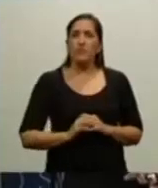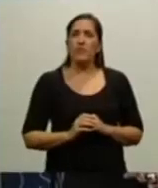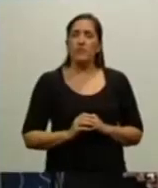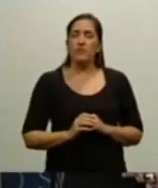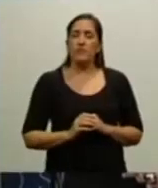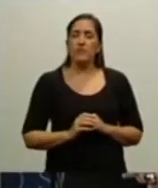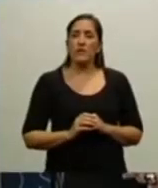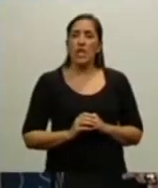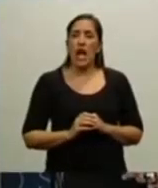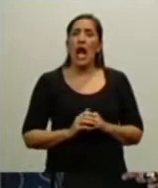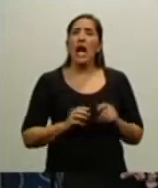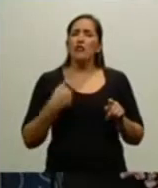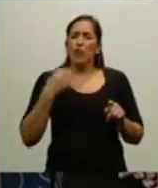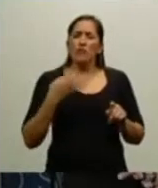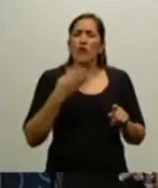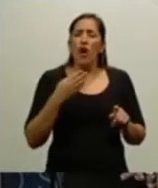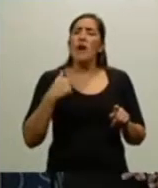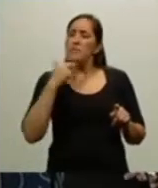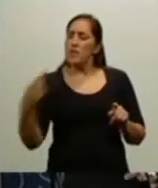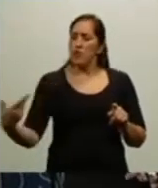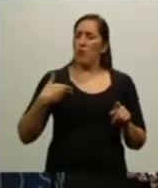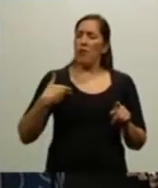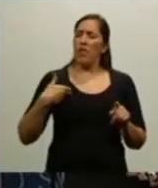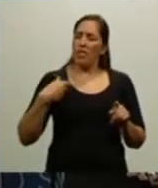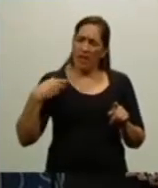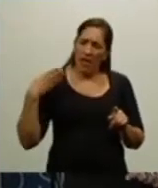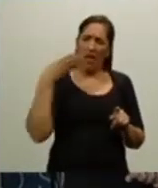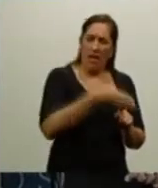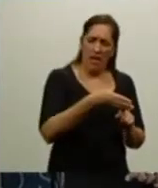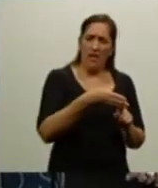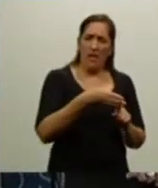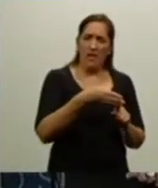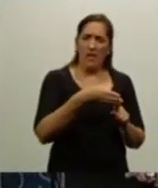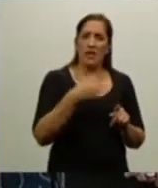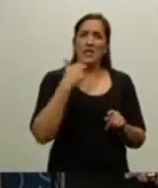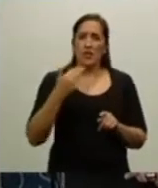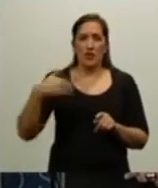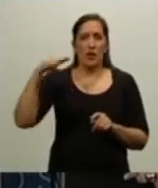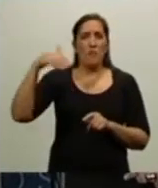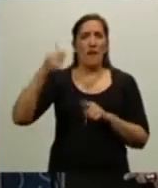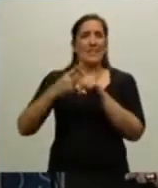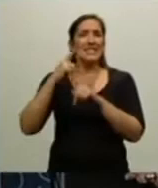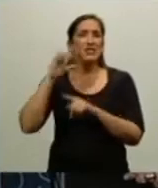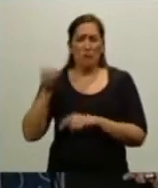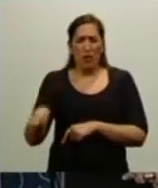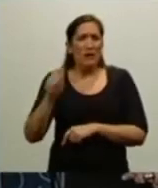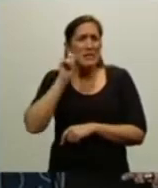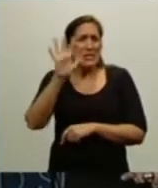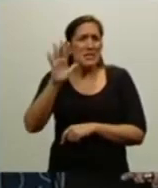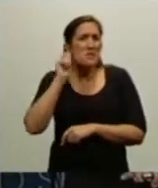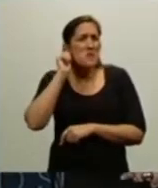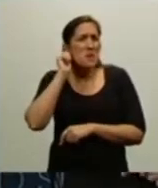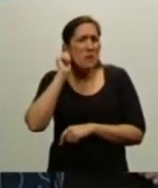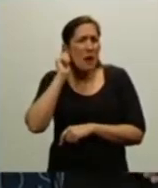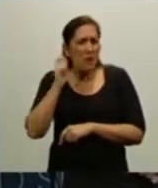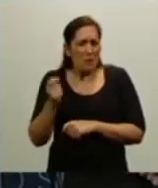ahí me pidió ir mi hijo Máximo, que tenía 5 añitos recién cumplidos